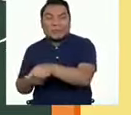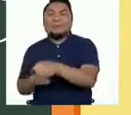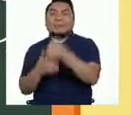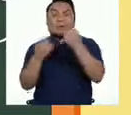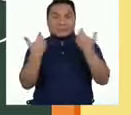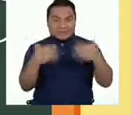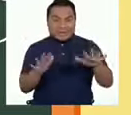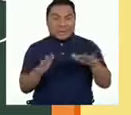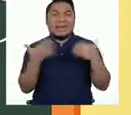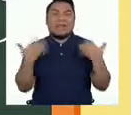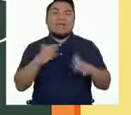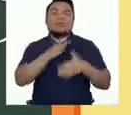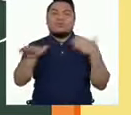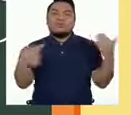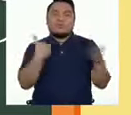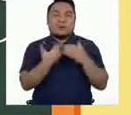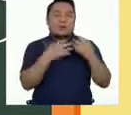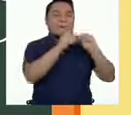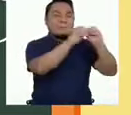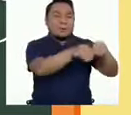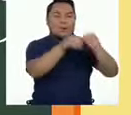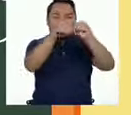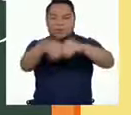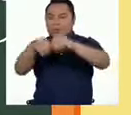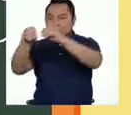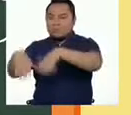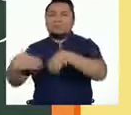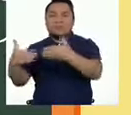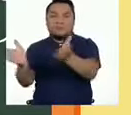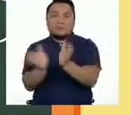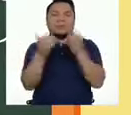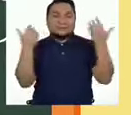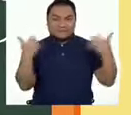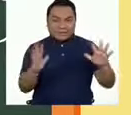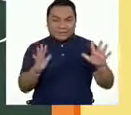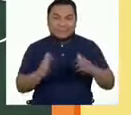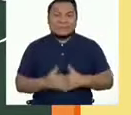Ahora sí, ya hemos puesto todos los elementos en su lugar.